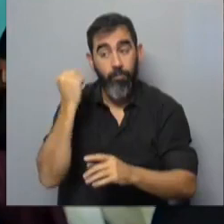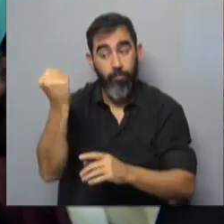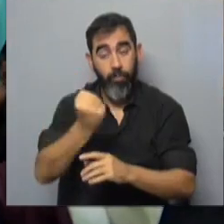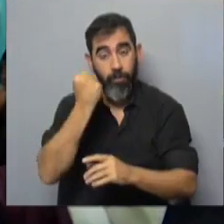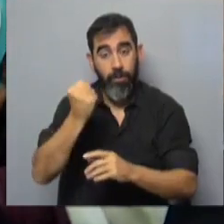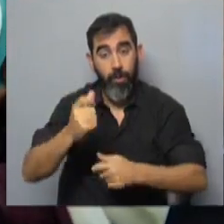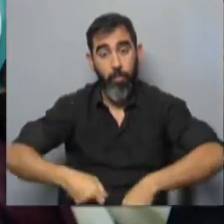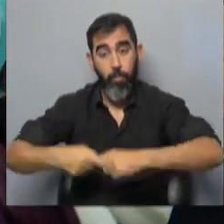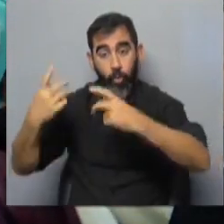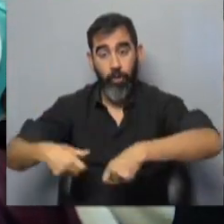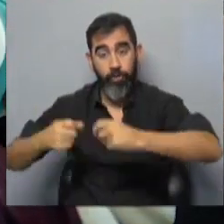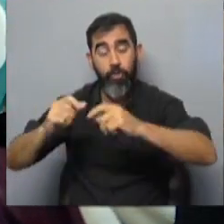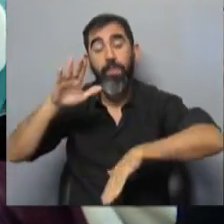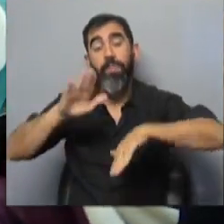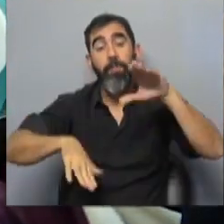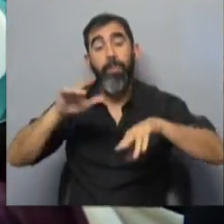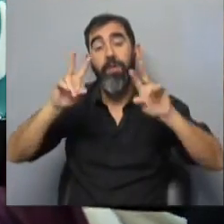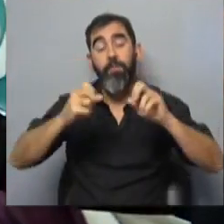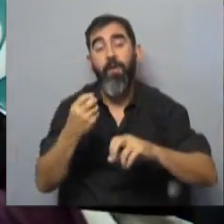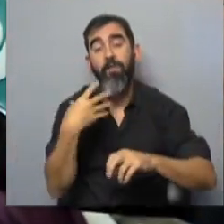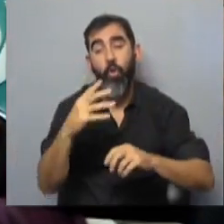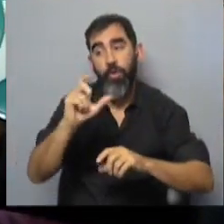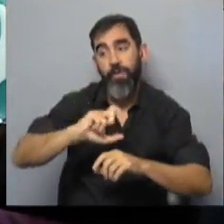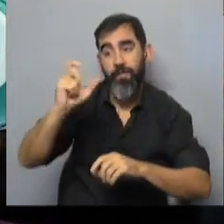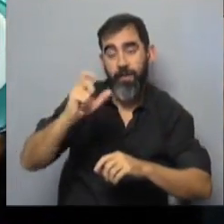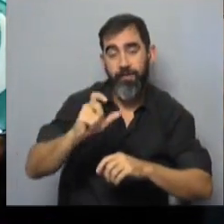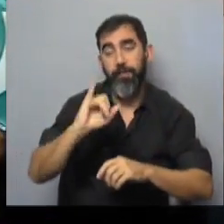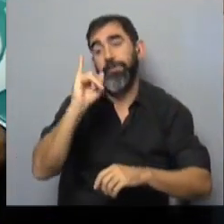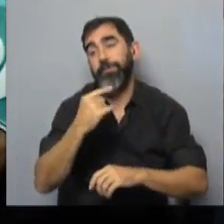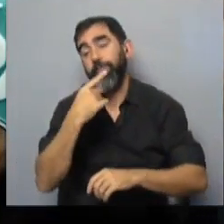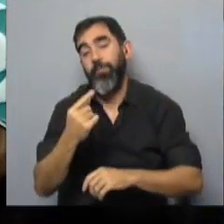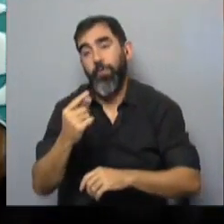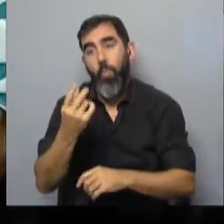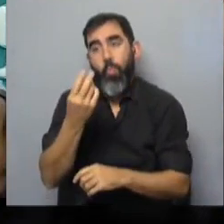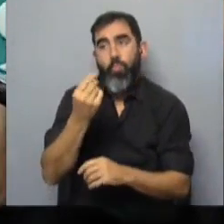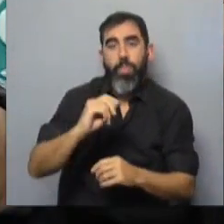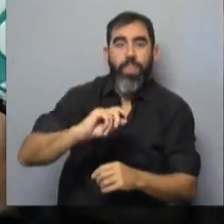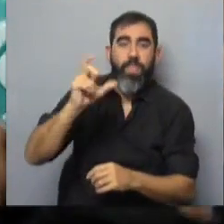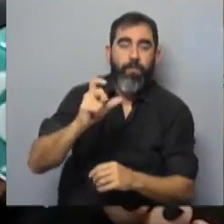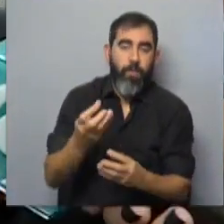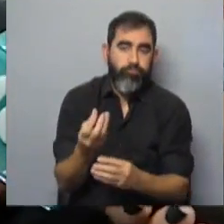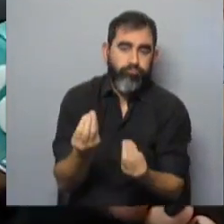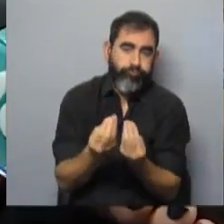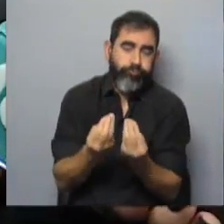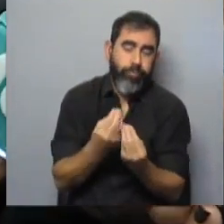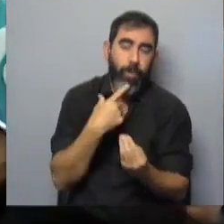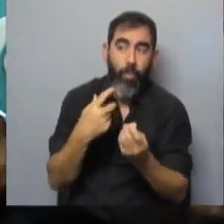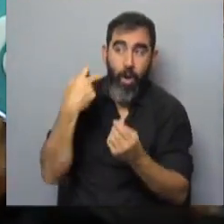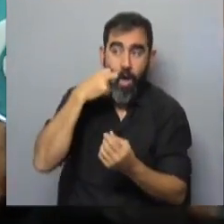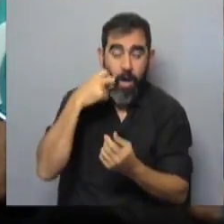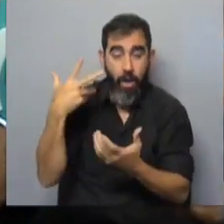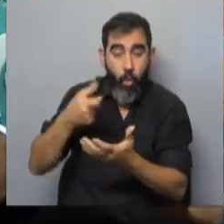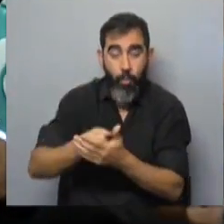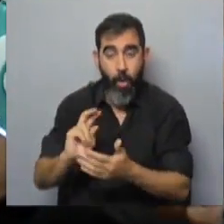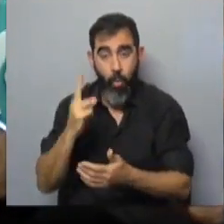la exportación. Todo dependerá de la relación de precios. Si fuera muy alto el volumen de carne que vaya a importar